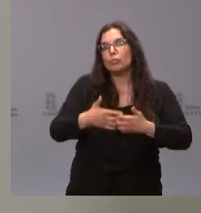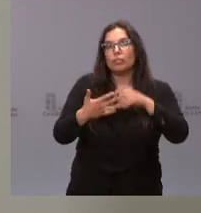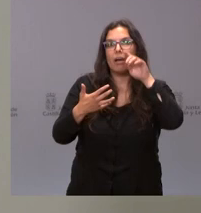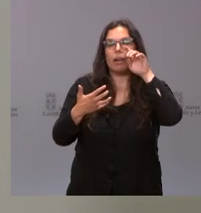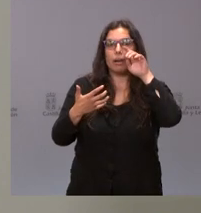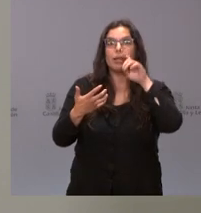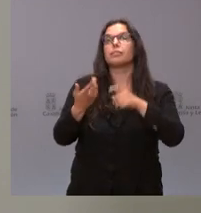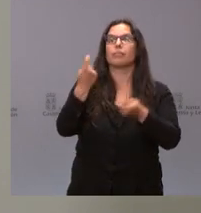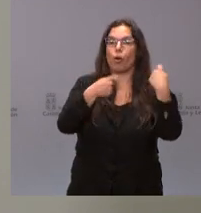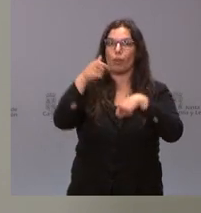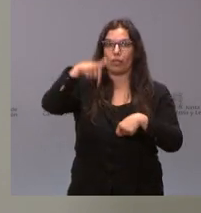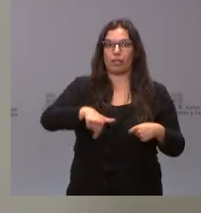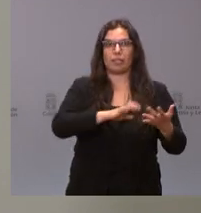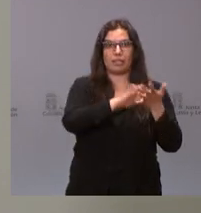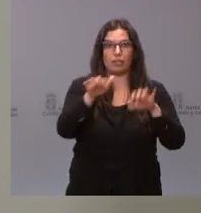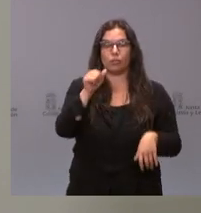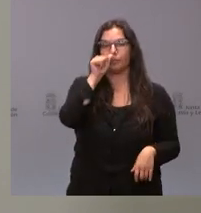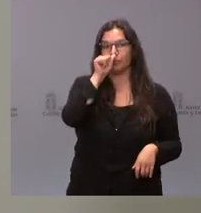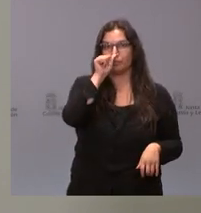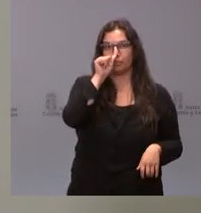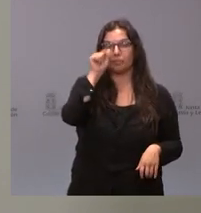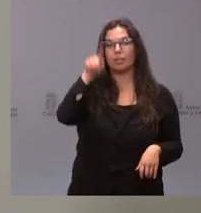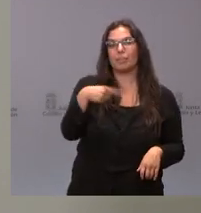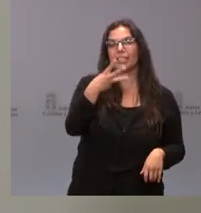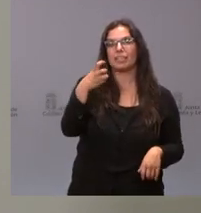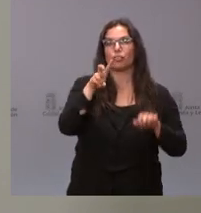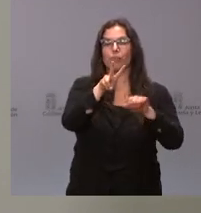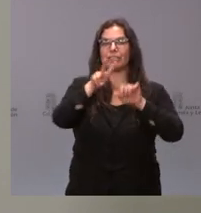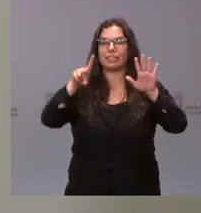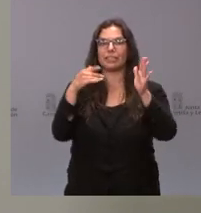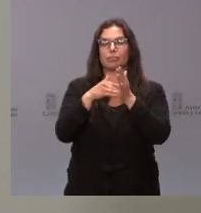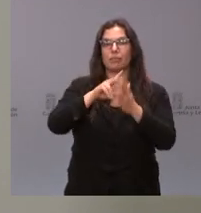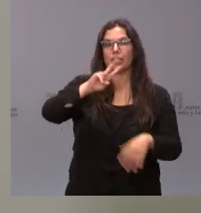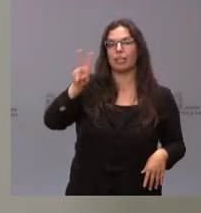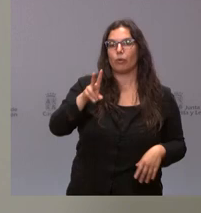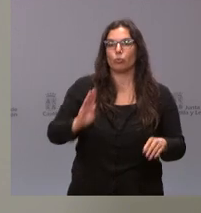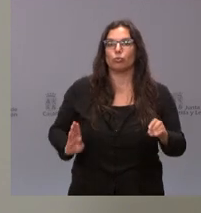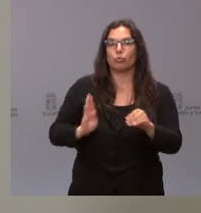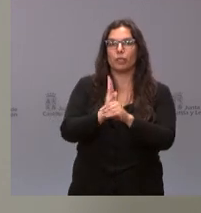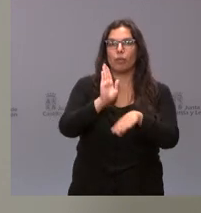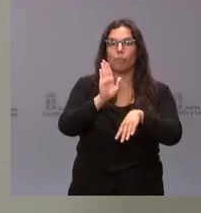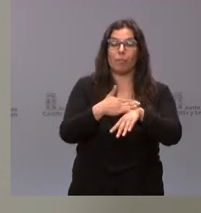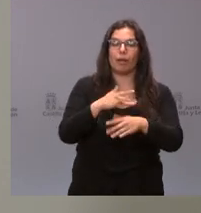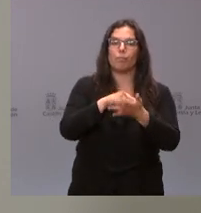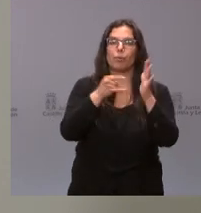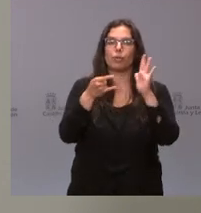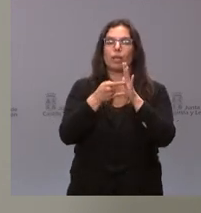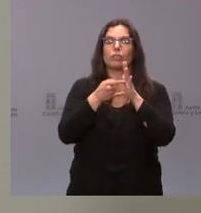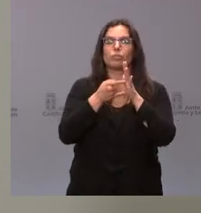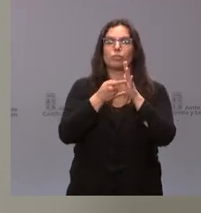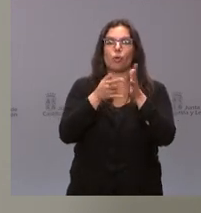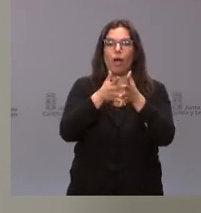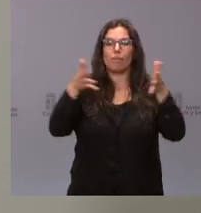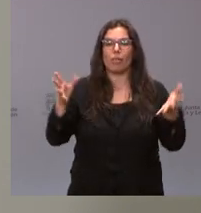se comercializan en la comunidad. De la misma manera, 326.000 euros de subvención para el proyecto de ampliación del Centro